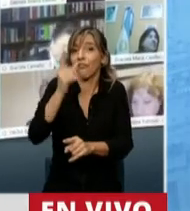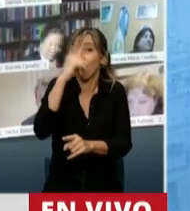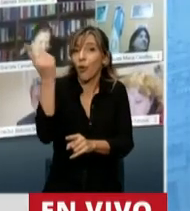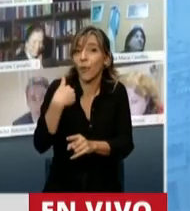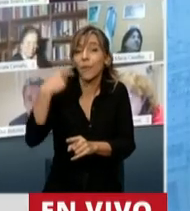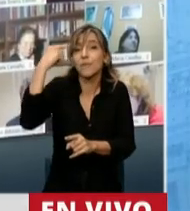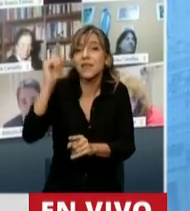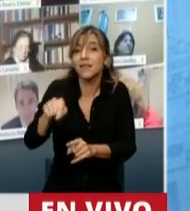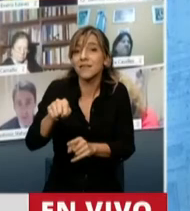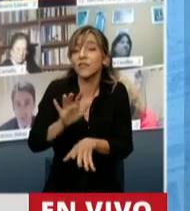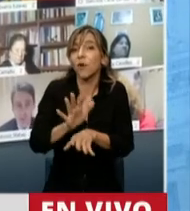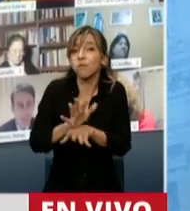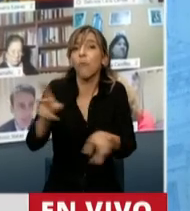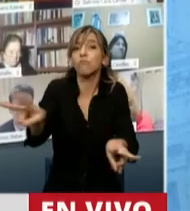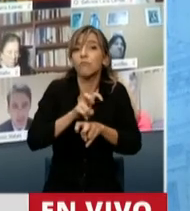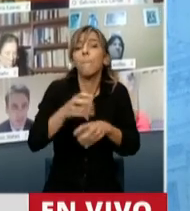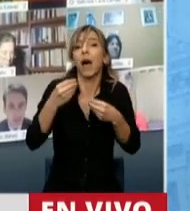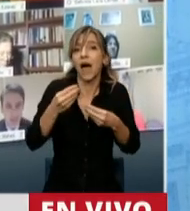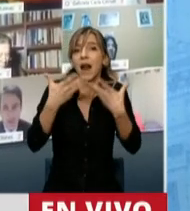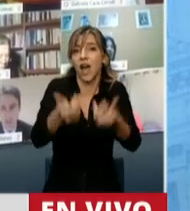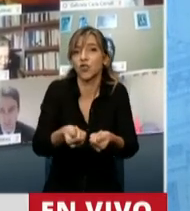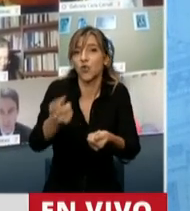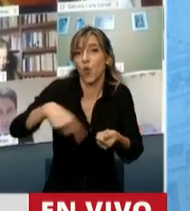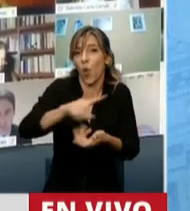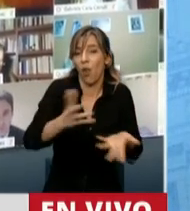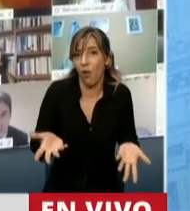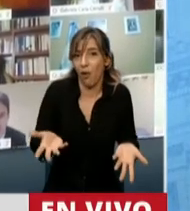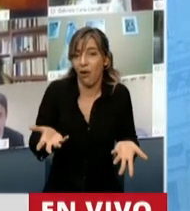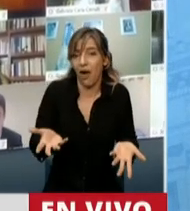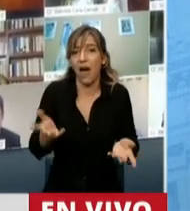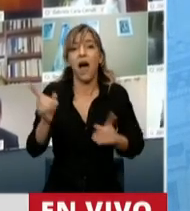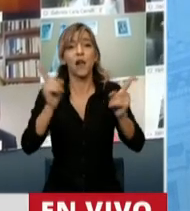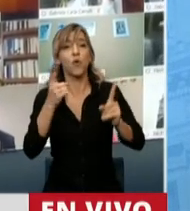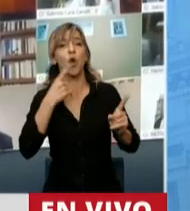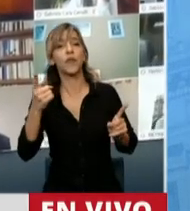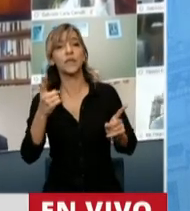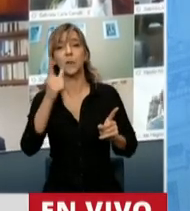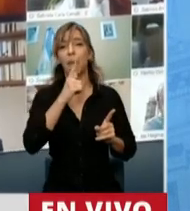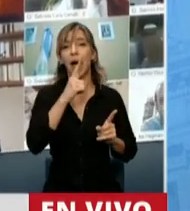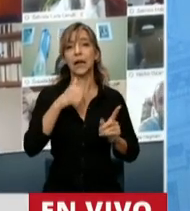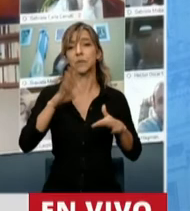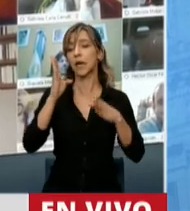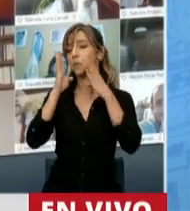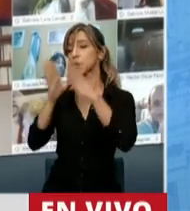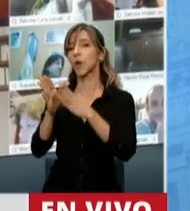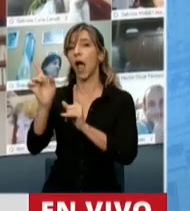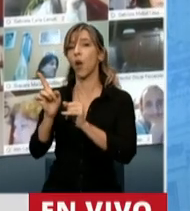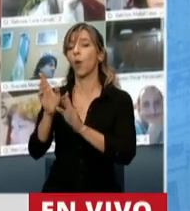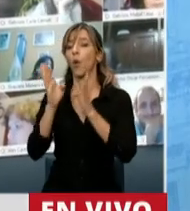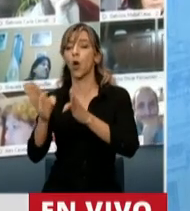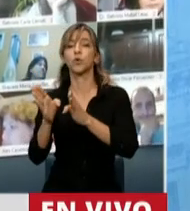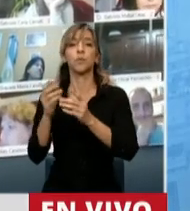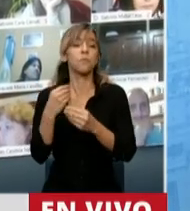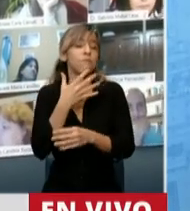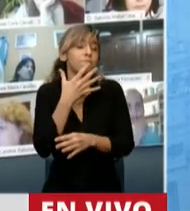empresas. Nos cobran por ahí y nos dicen que está hecha medida. Y seguramente ya se refirieron a algunos diputados.